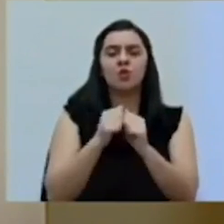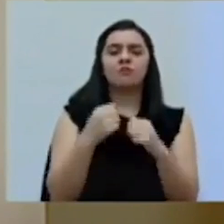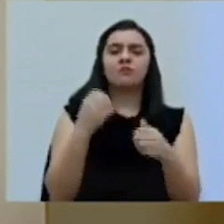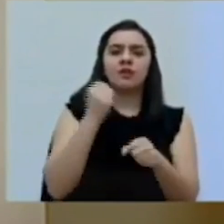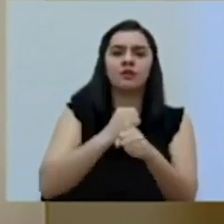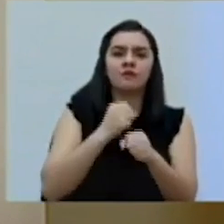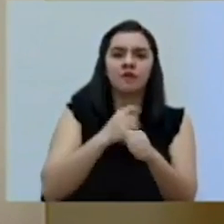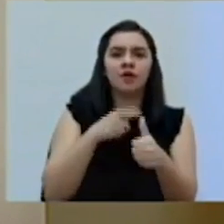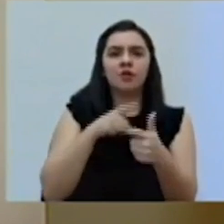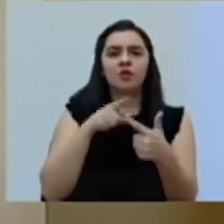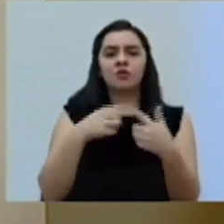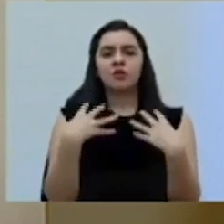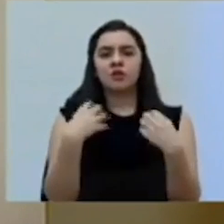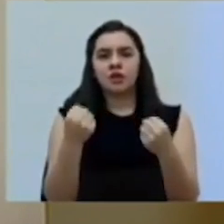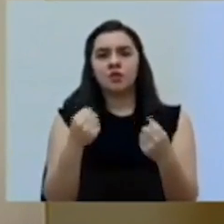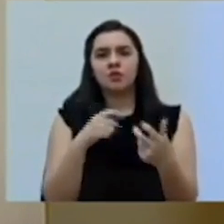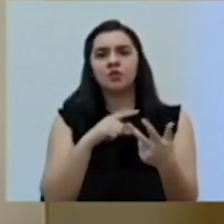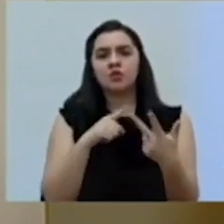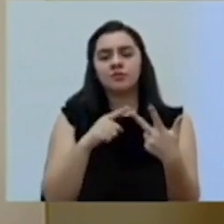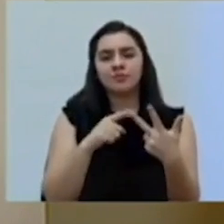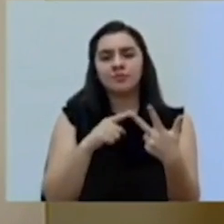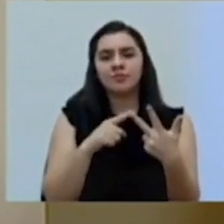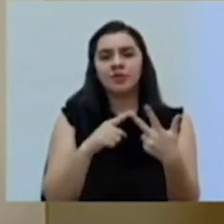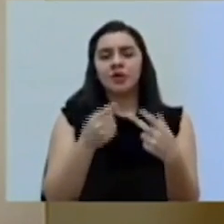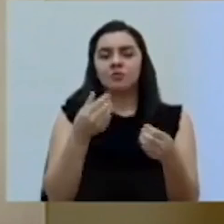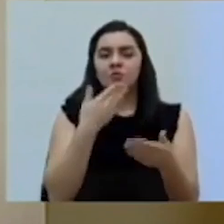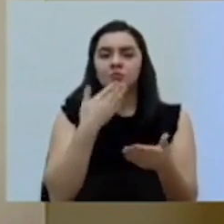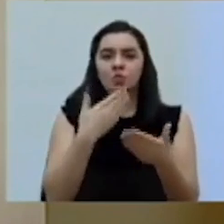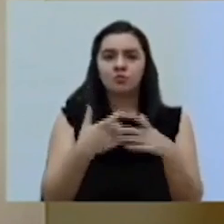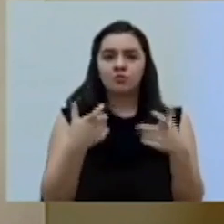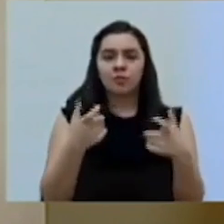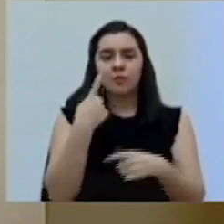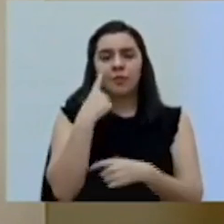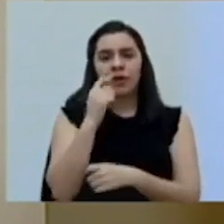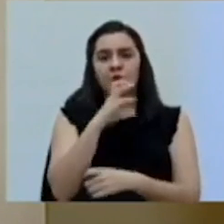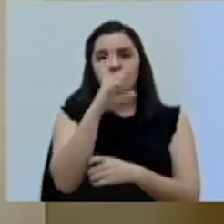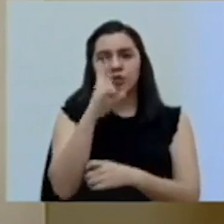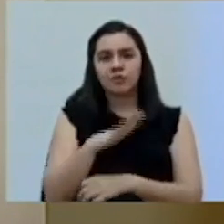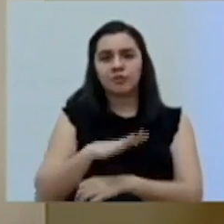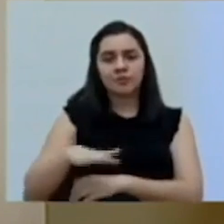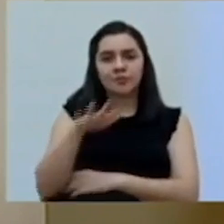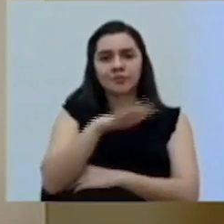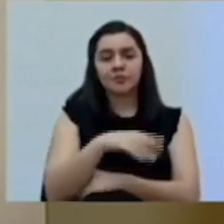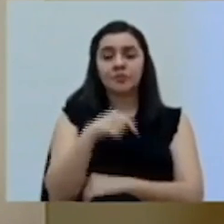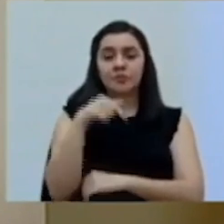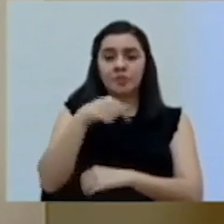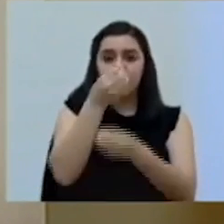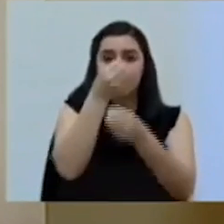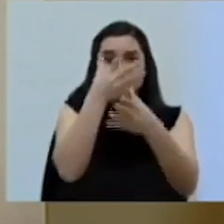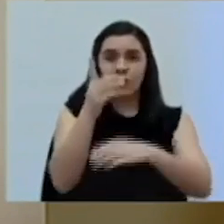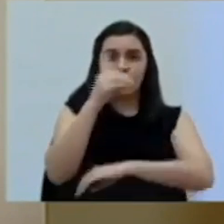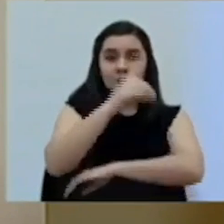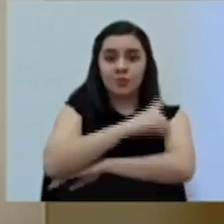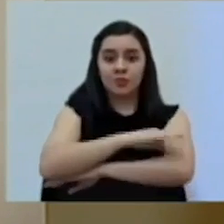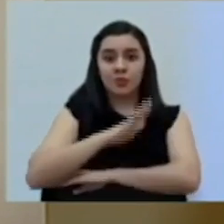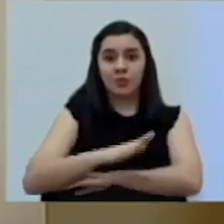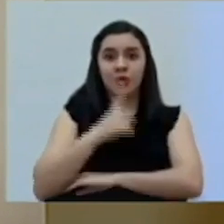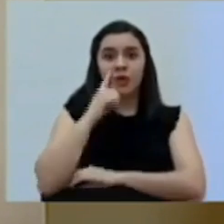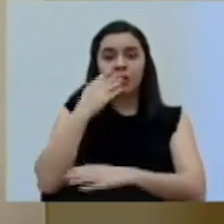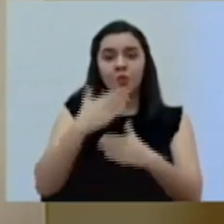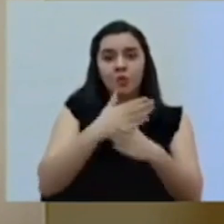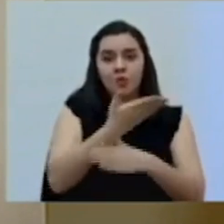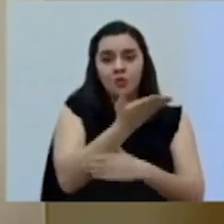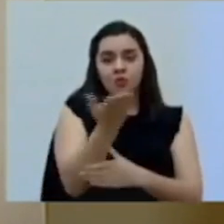y con dicha para la población costarricense. Ese es el anuncio que el día de hoy estamos compartiendo con la